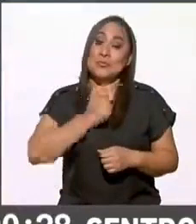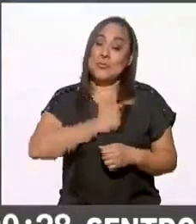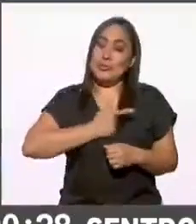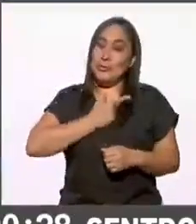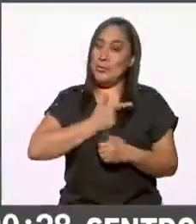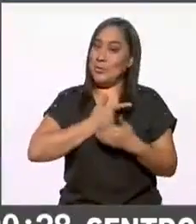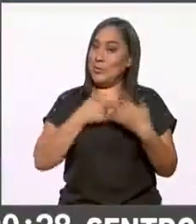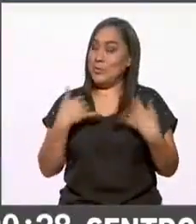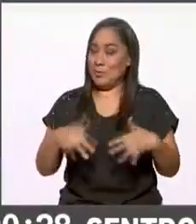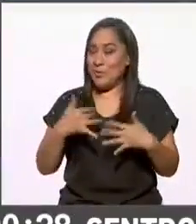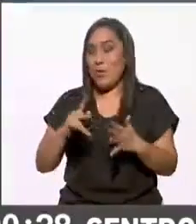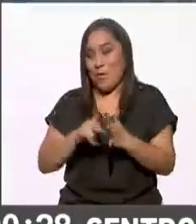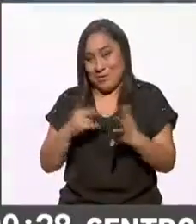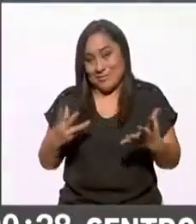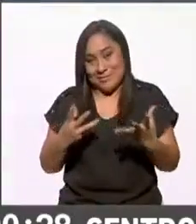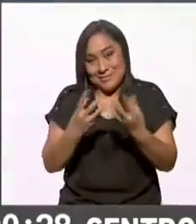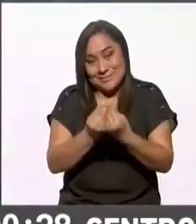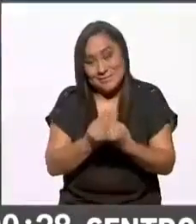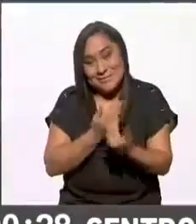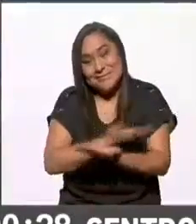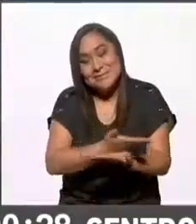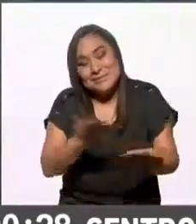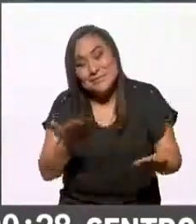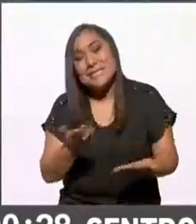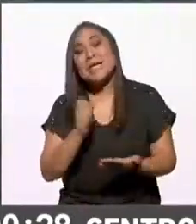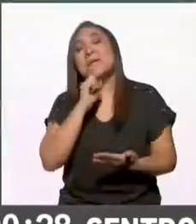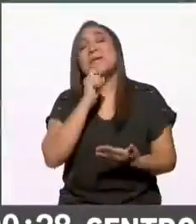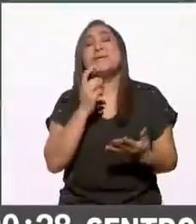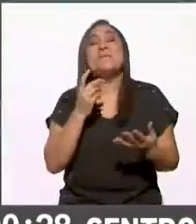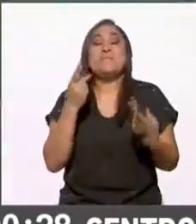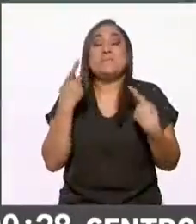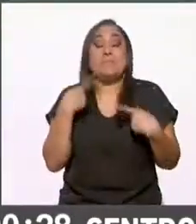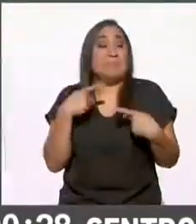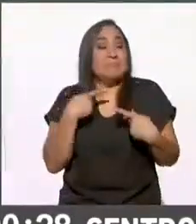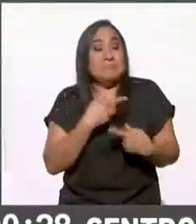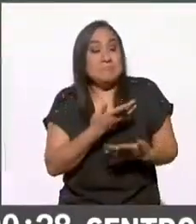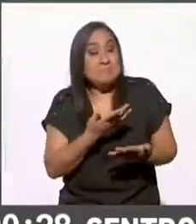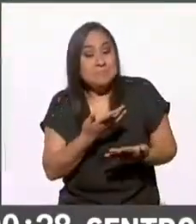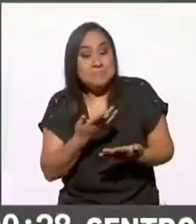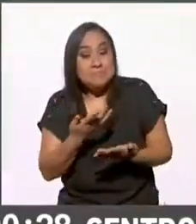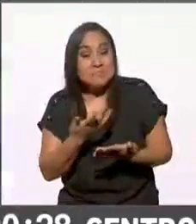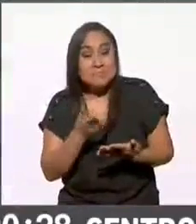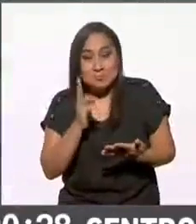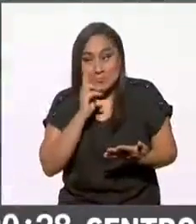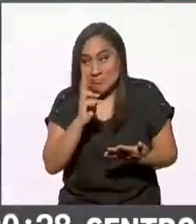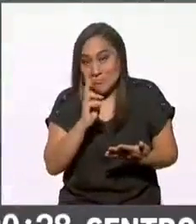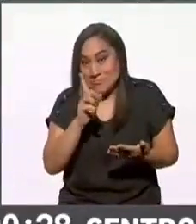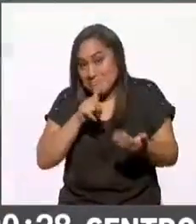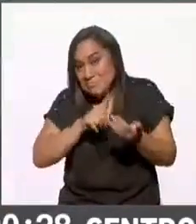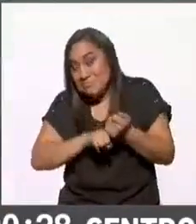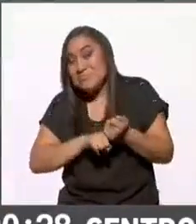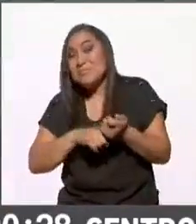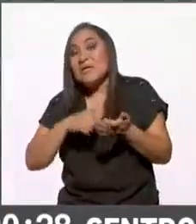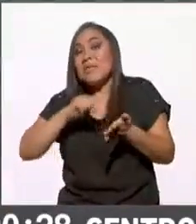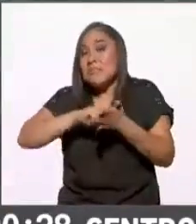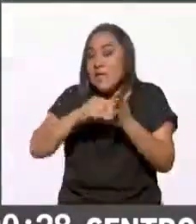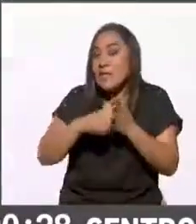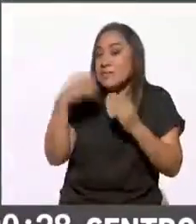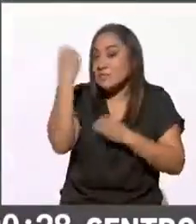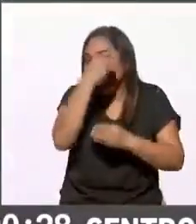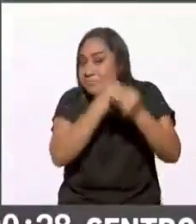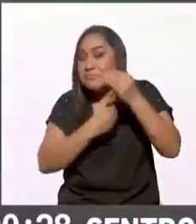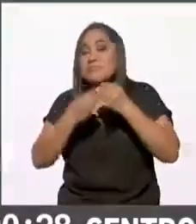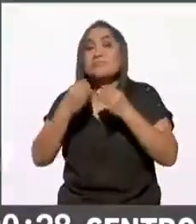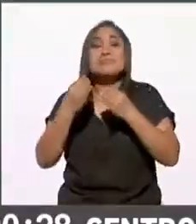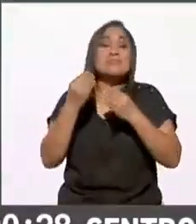un honor estar compartiendo con todos ustedes y con todas las personas que no ven ustedes a cuadro técnicos maquillistas personas